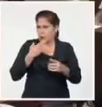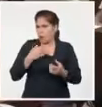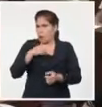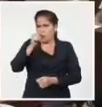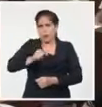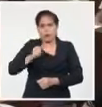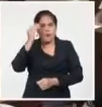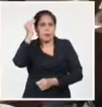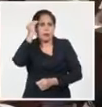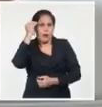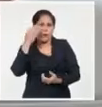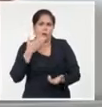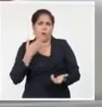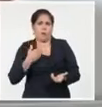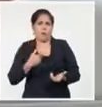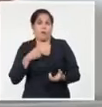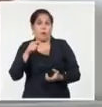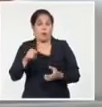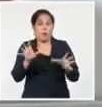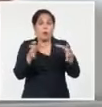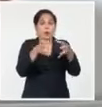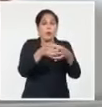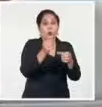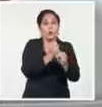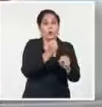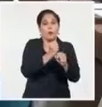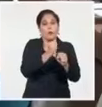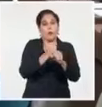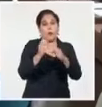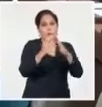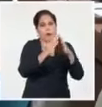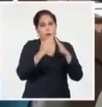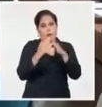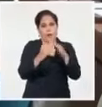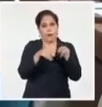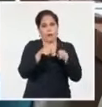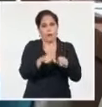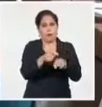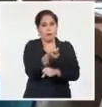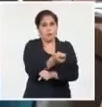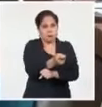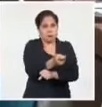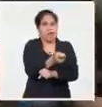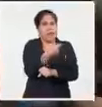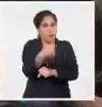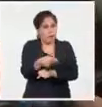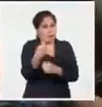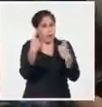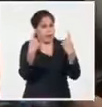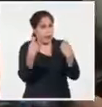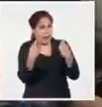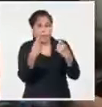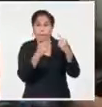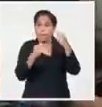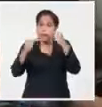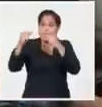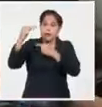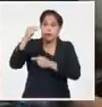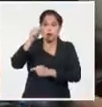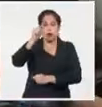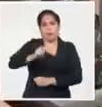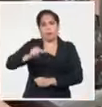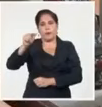las personas que estarán frente a los equipos de trabajo comunitario. Igualmente, trascendió la necesidad de priorizar a